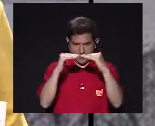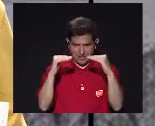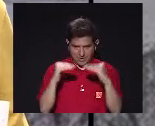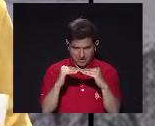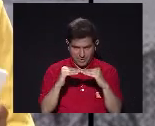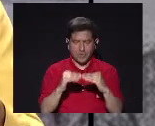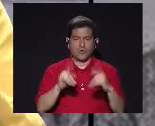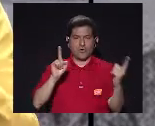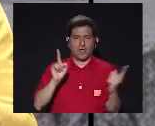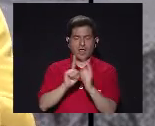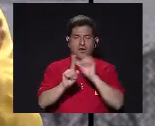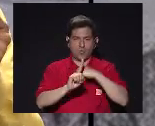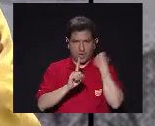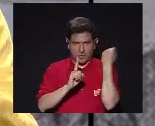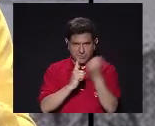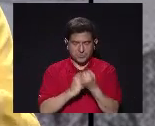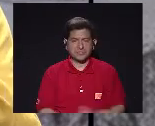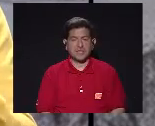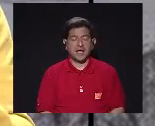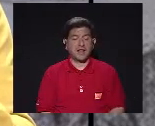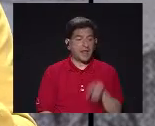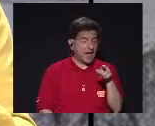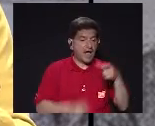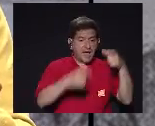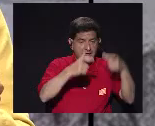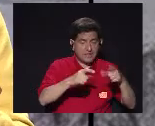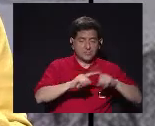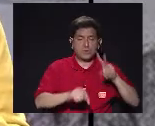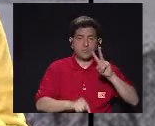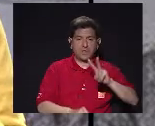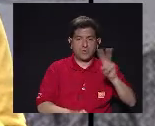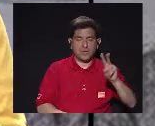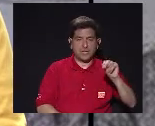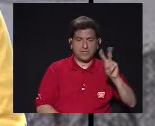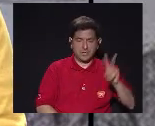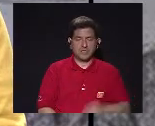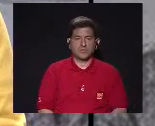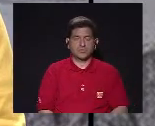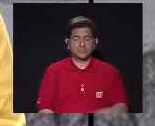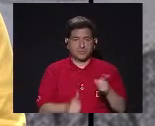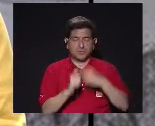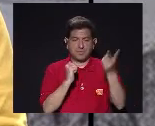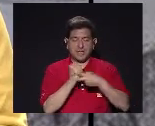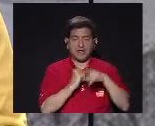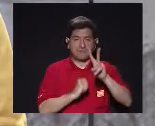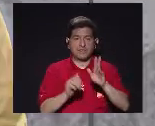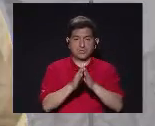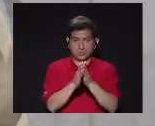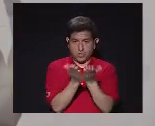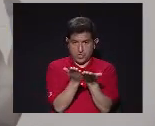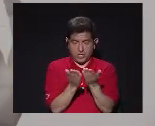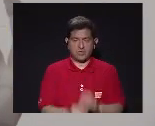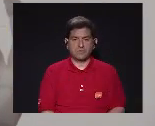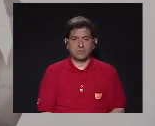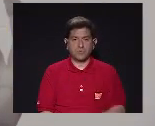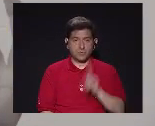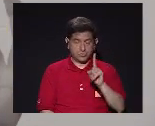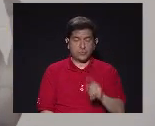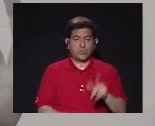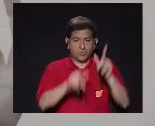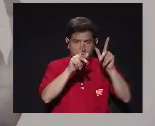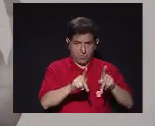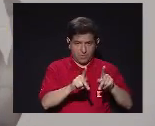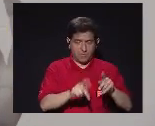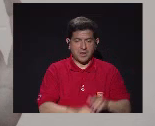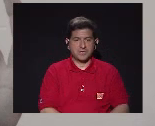Es un encuentro Con la sociedad Ese tipo de diálogos Está el disco Pero también El 22 de noviembre Vamos a estar estrenando Dos libros Un libro